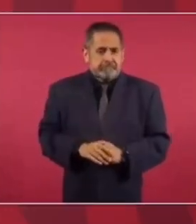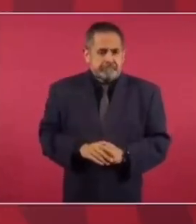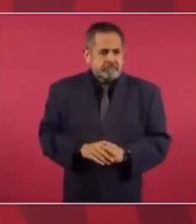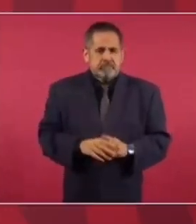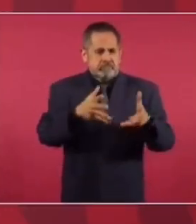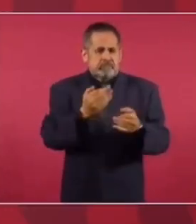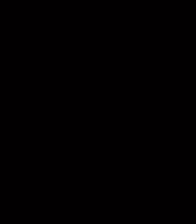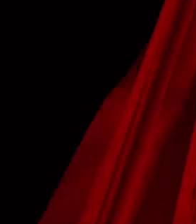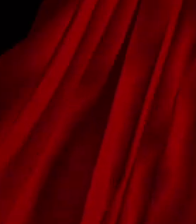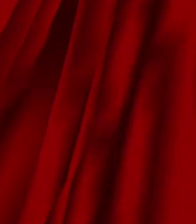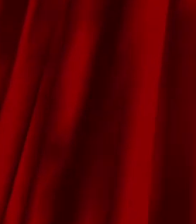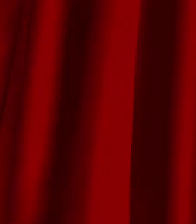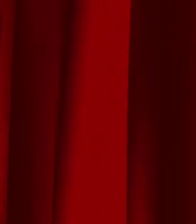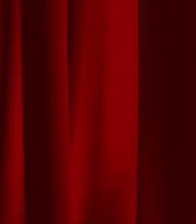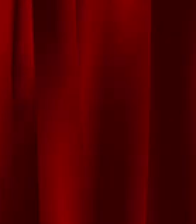queda como está.